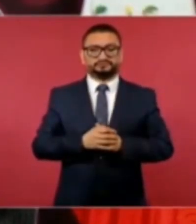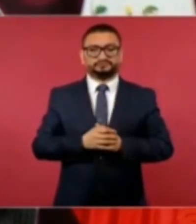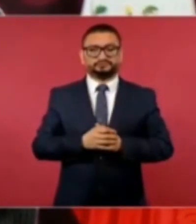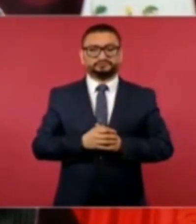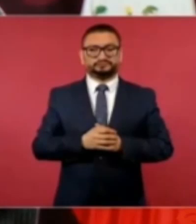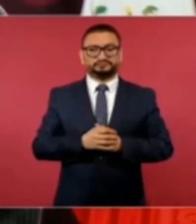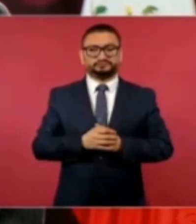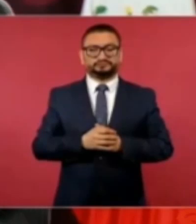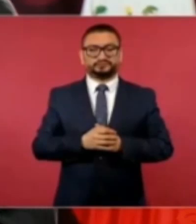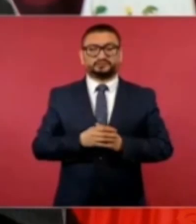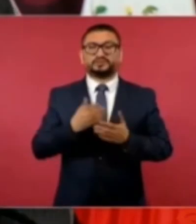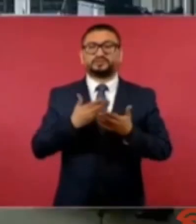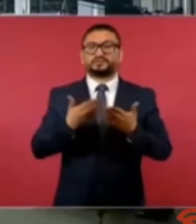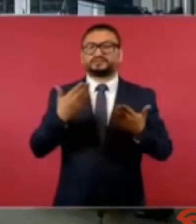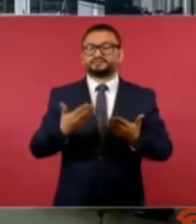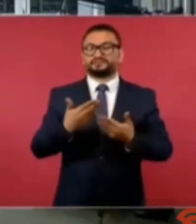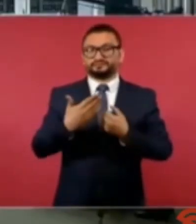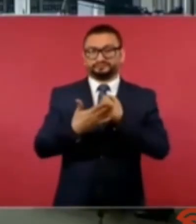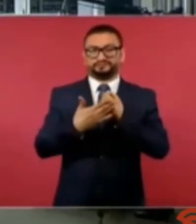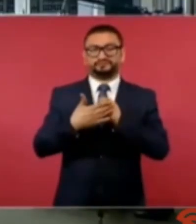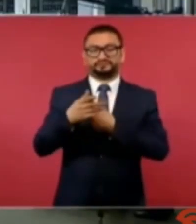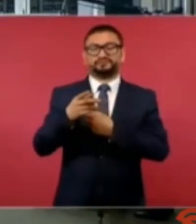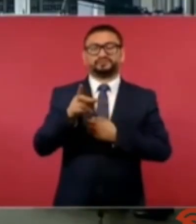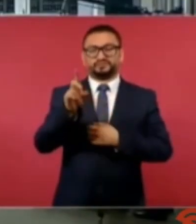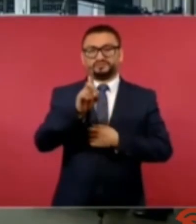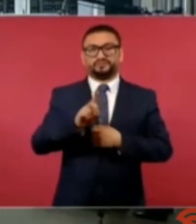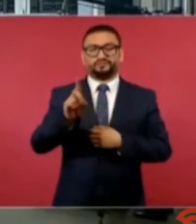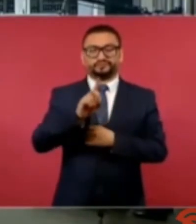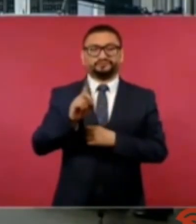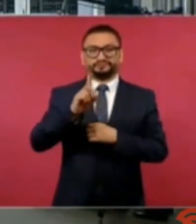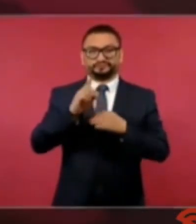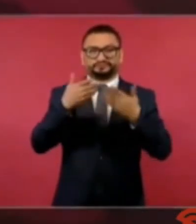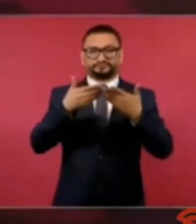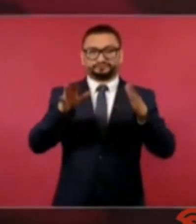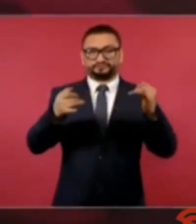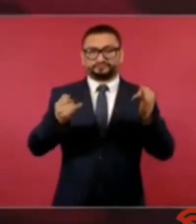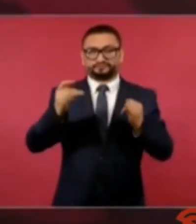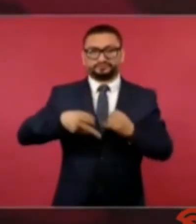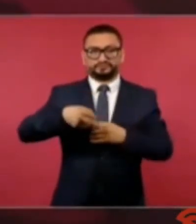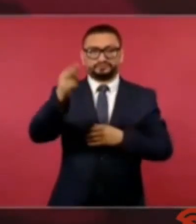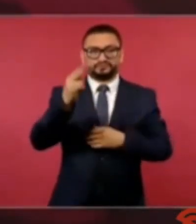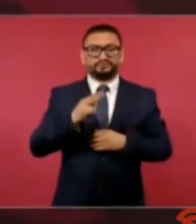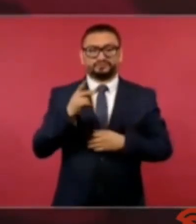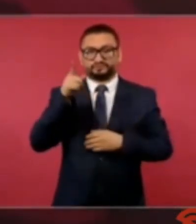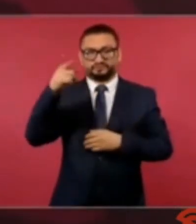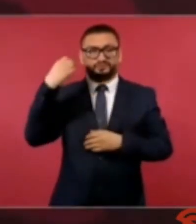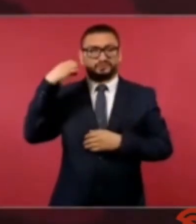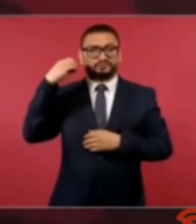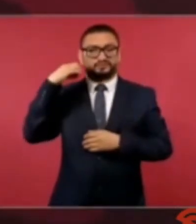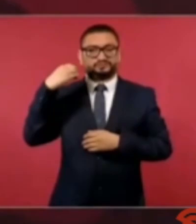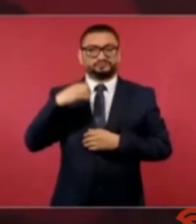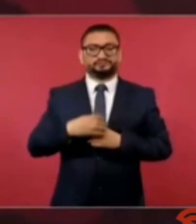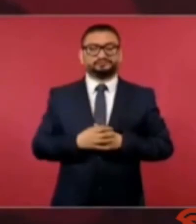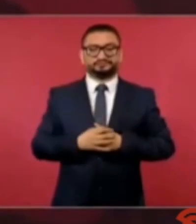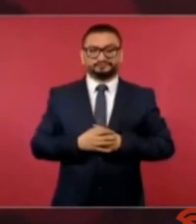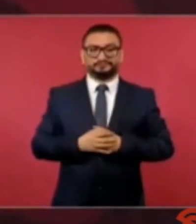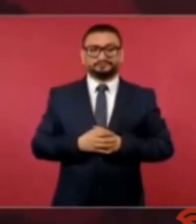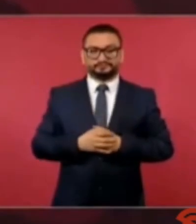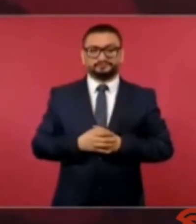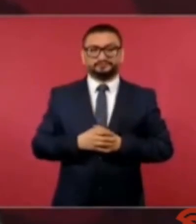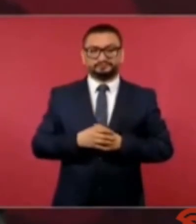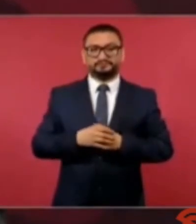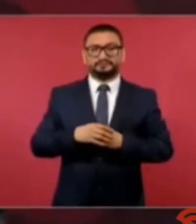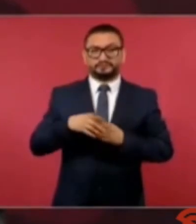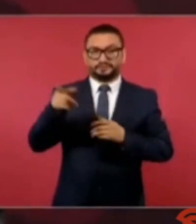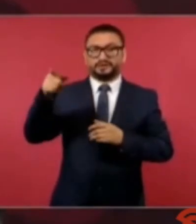ahora el domingo vamos a inaugurar una en Oaxaca con unidades